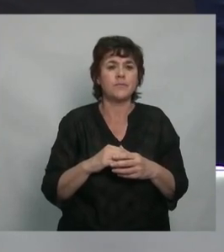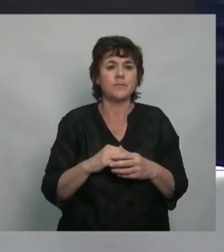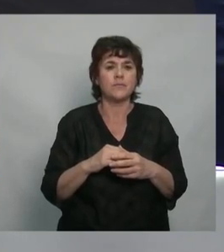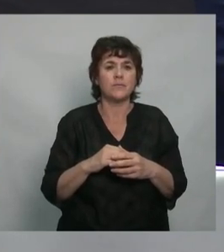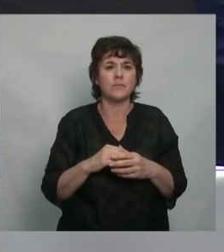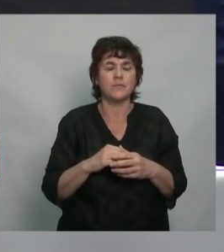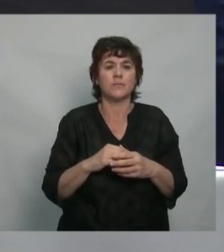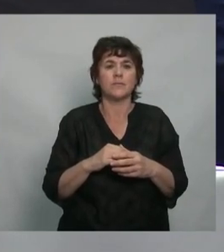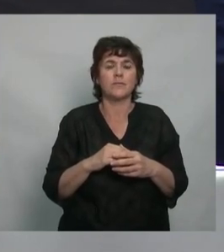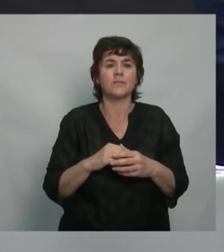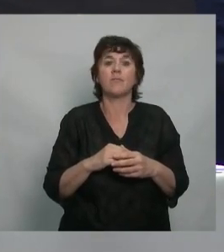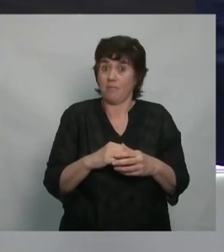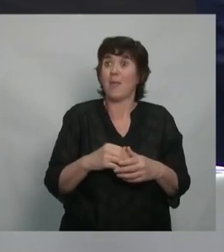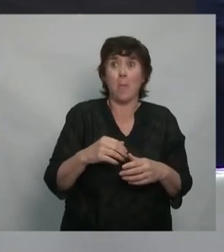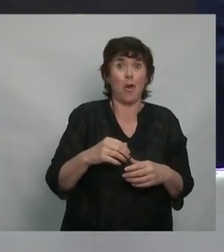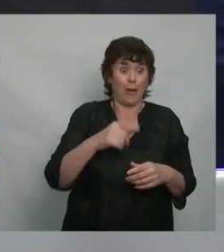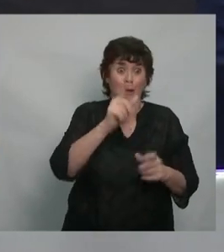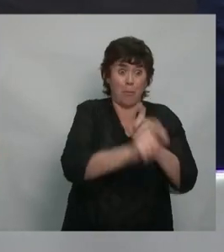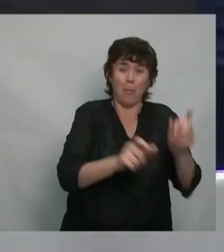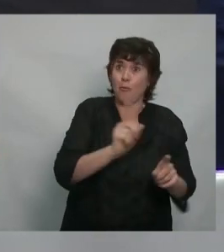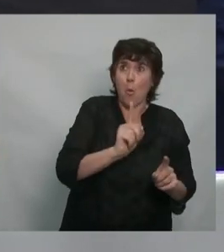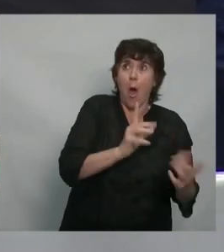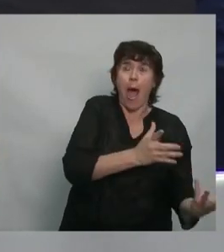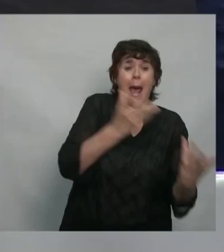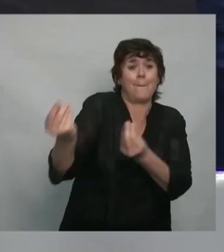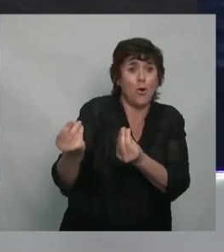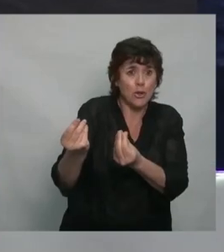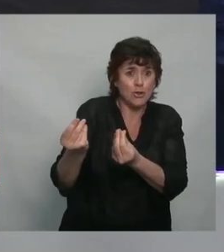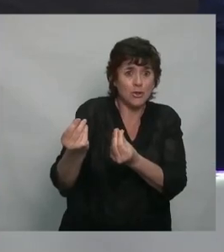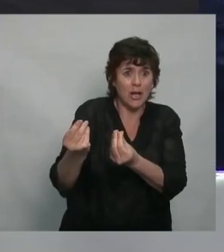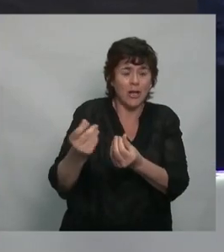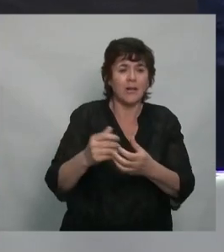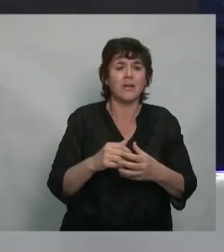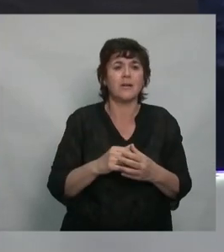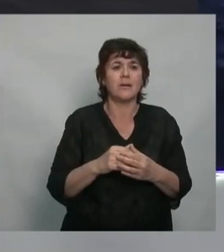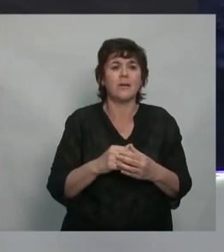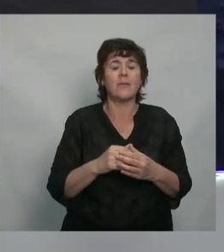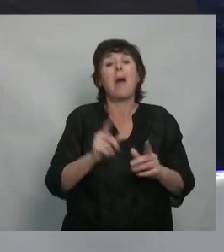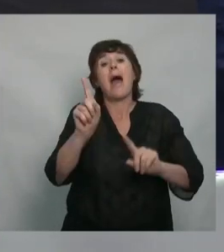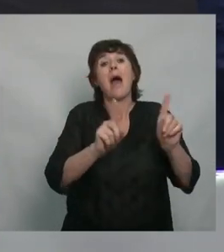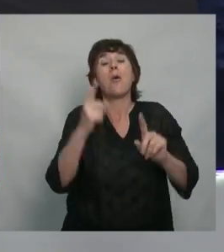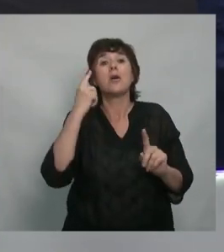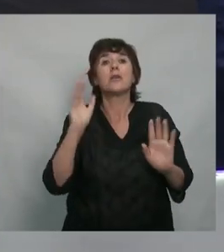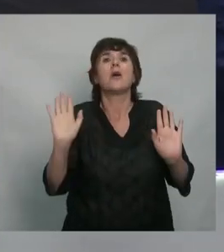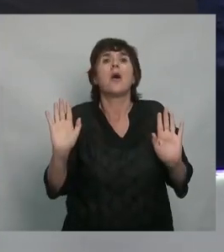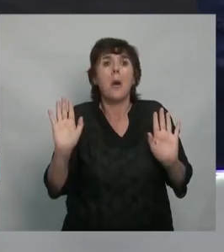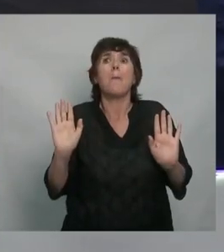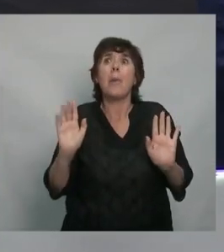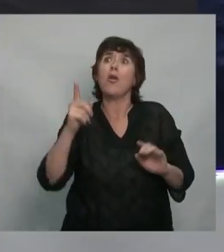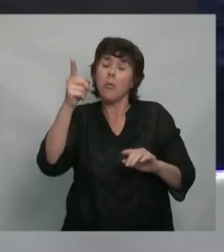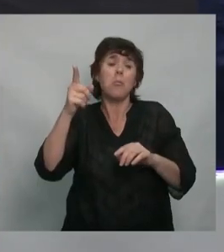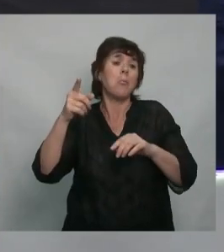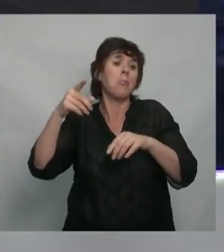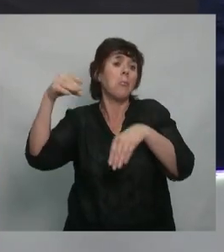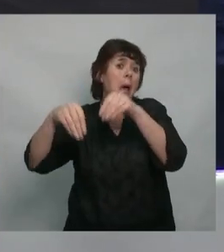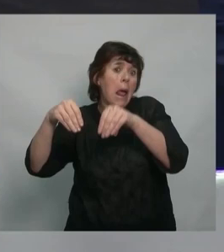no recibieron el apoyo. sé que alguno dirá, pero bueno, tuvieron elecciones de medio término. Y